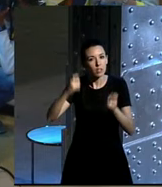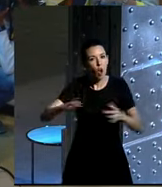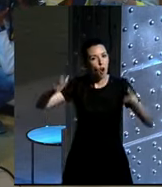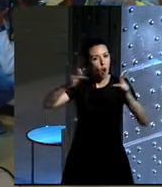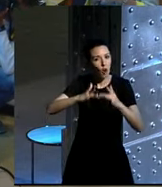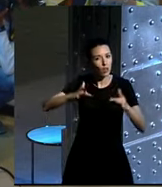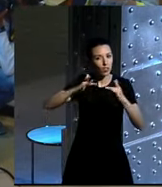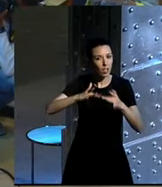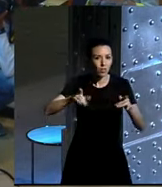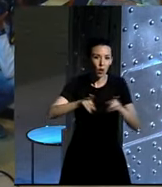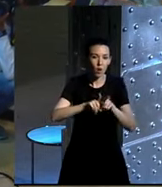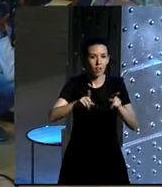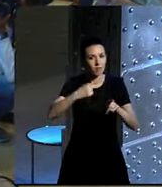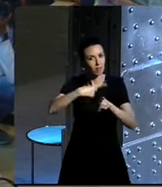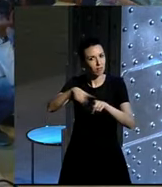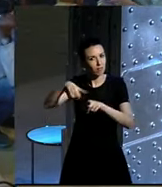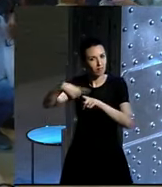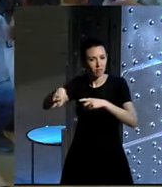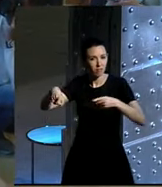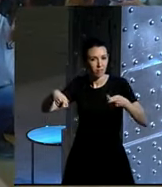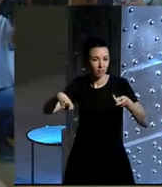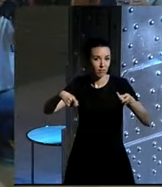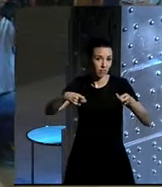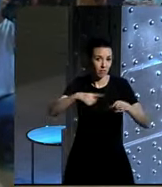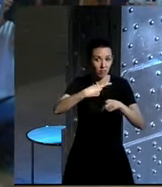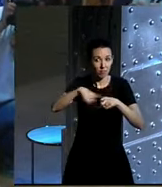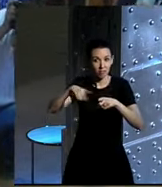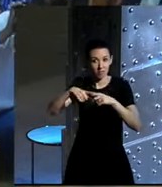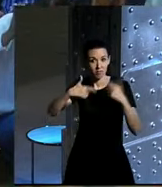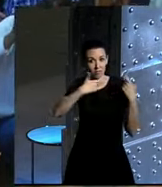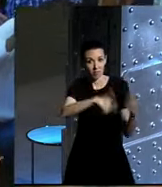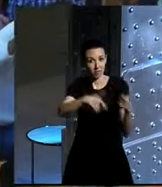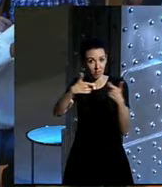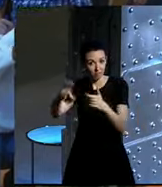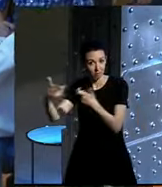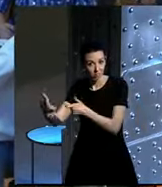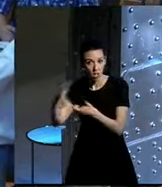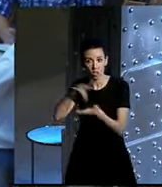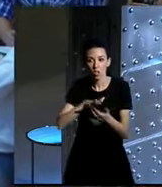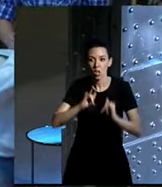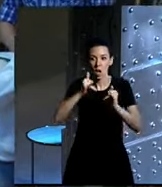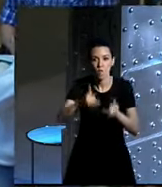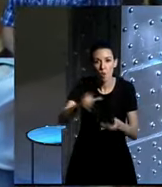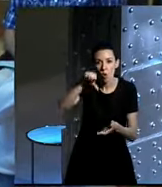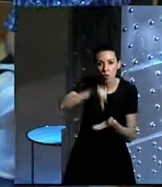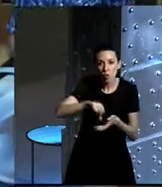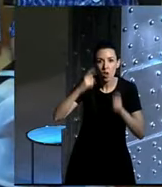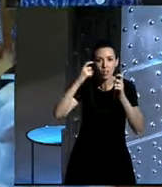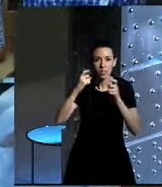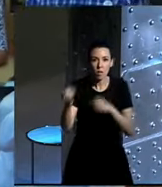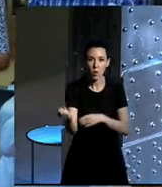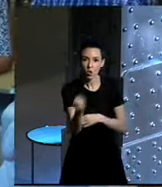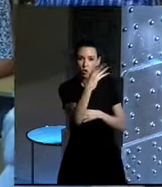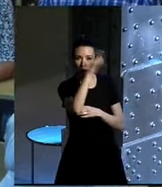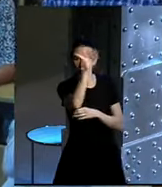con diferentes estratos. Llegaremos a una ciudad, intentaremos proyectar. Nosotros somos